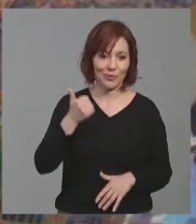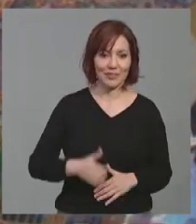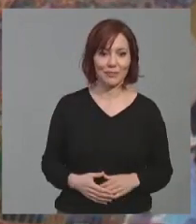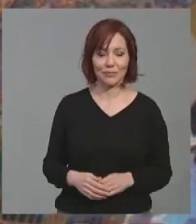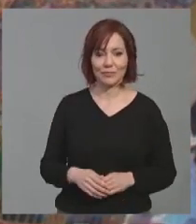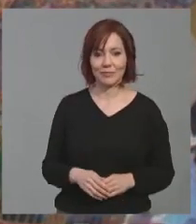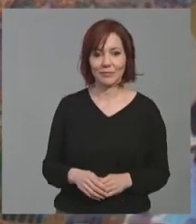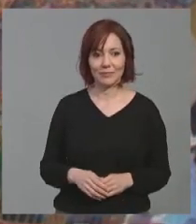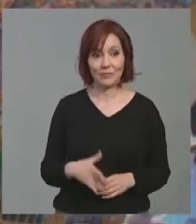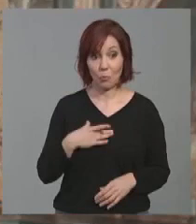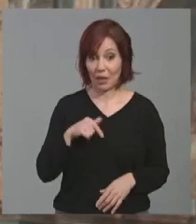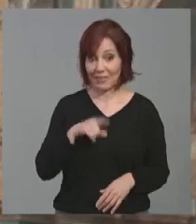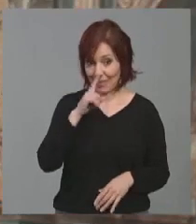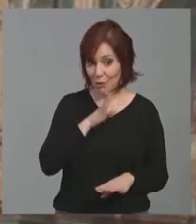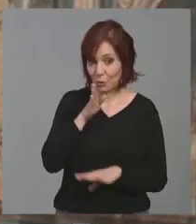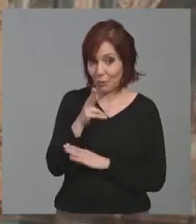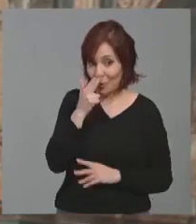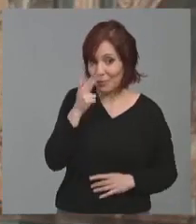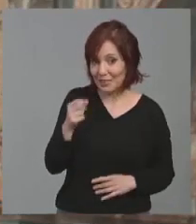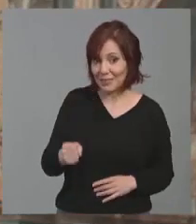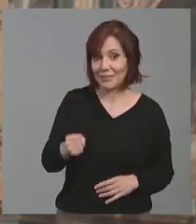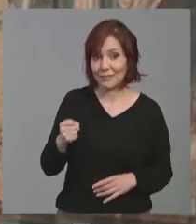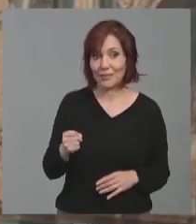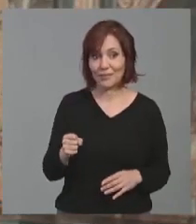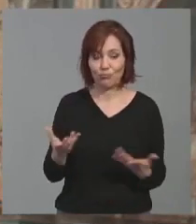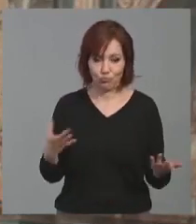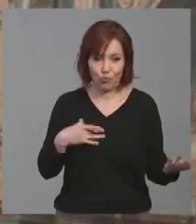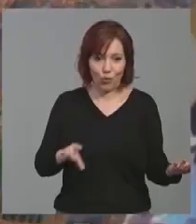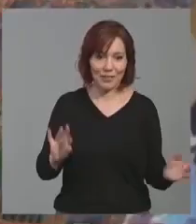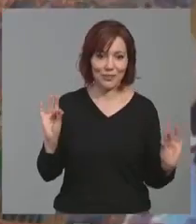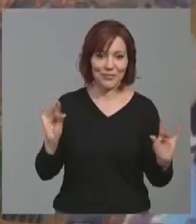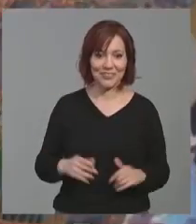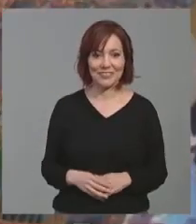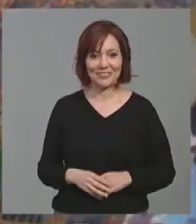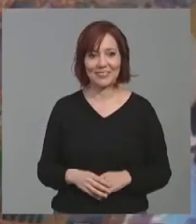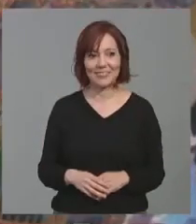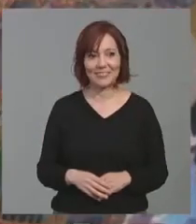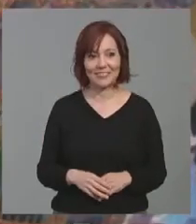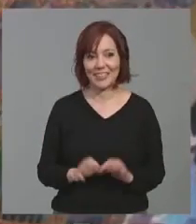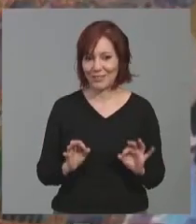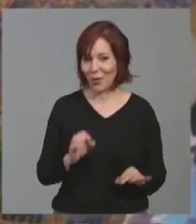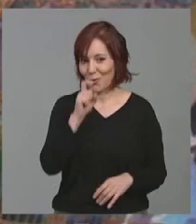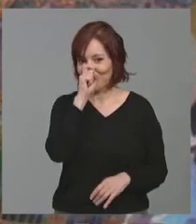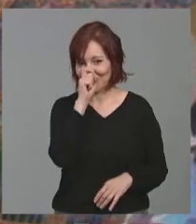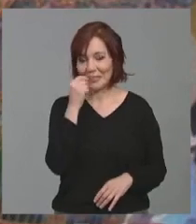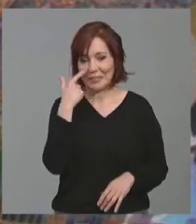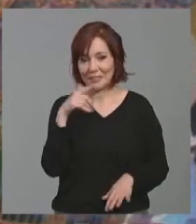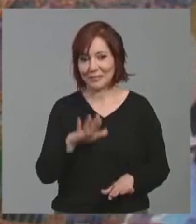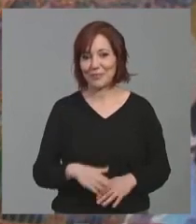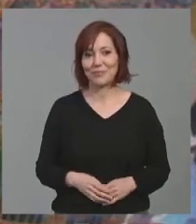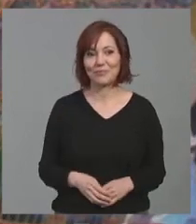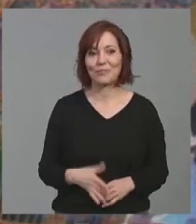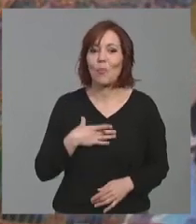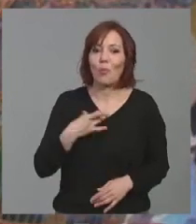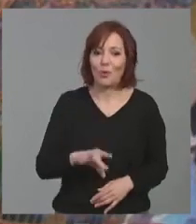descarta la visita de los reyes este año al año jubilar de Caravaca. No, no, por supuesto que no. Más bien cuenta con ella, parece. Bueno, vamos a ver, yo creo que hay